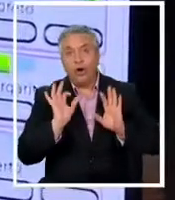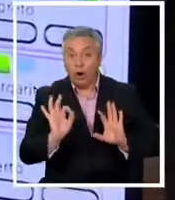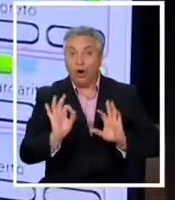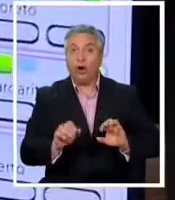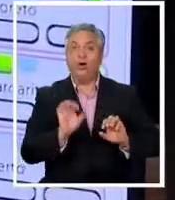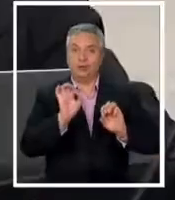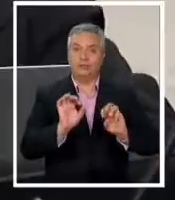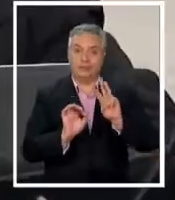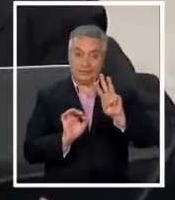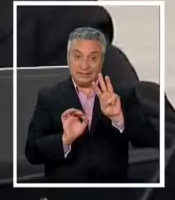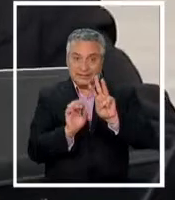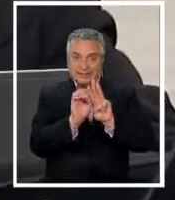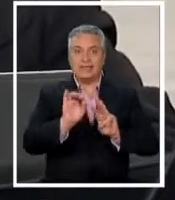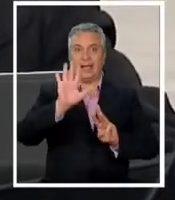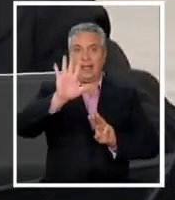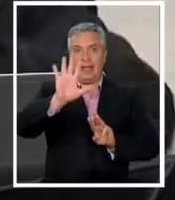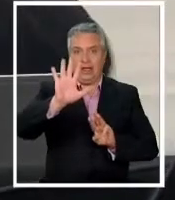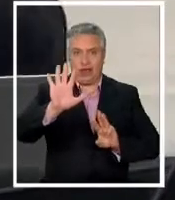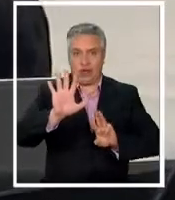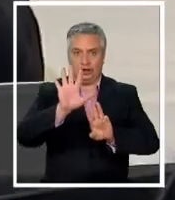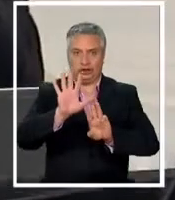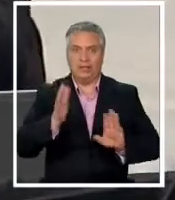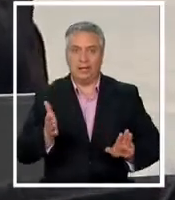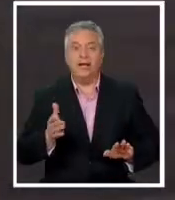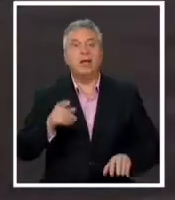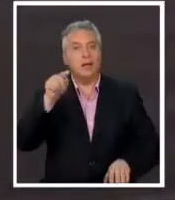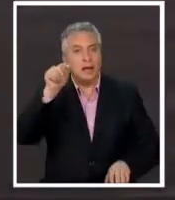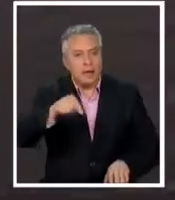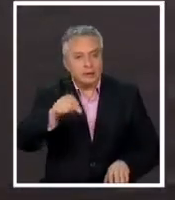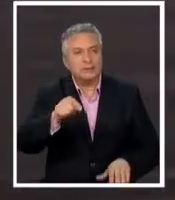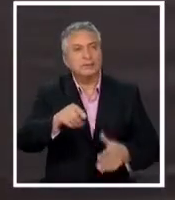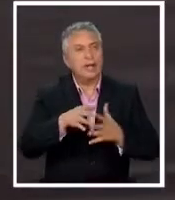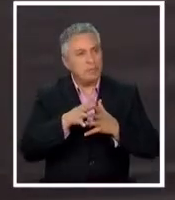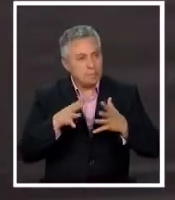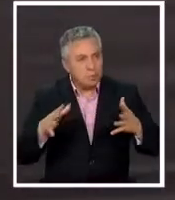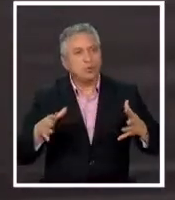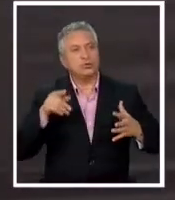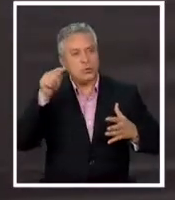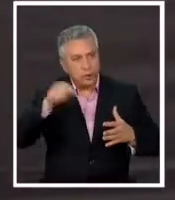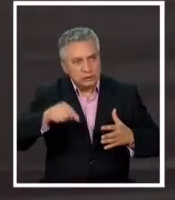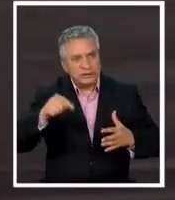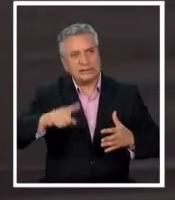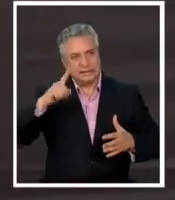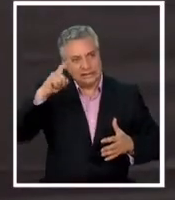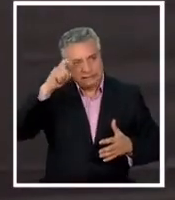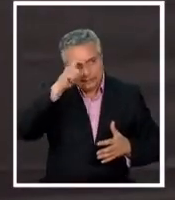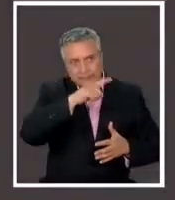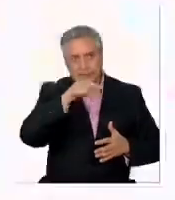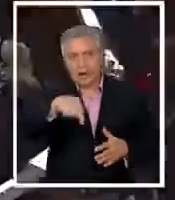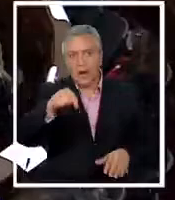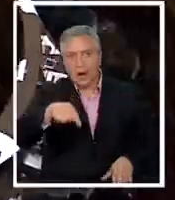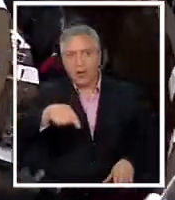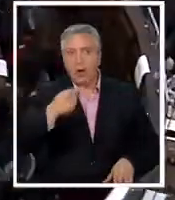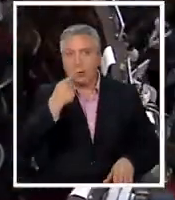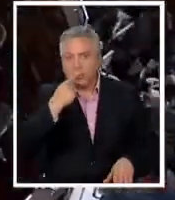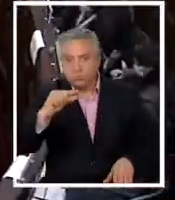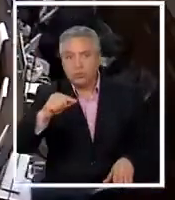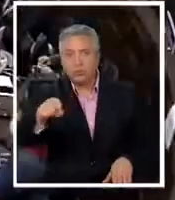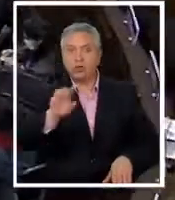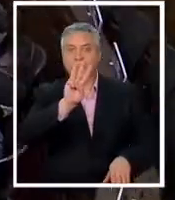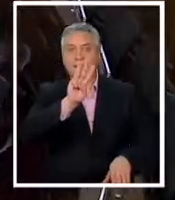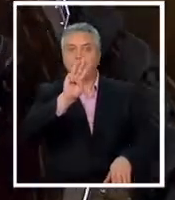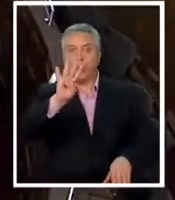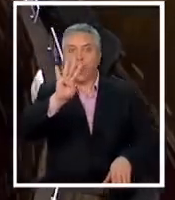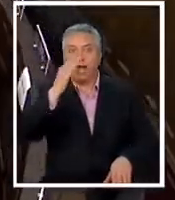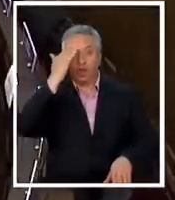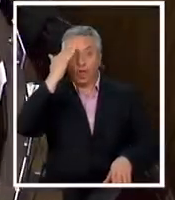Comisión de Harmonización presente su propuesta al Pleno. Uno de los grandes nudos en esta última etapa cuando solo quedan 34 días para la entrega